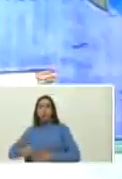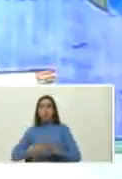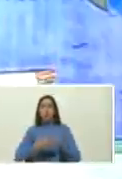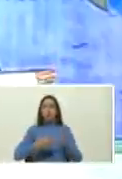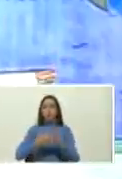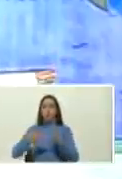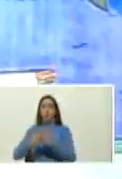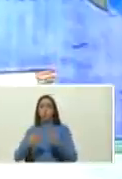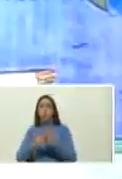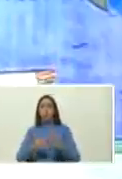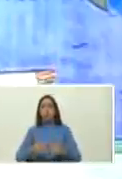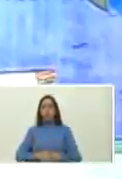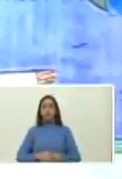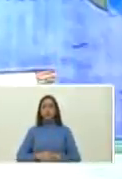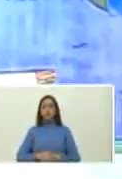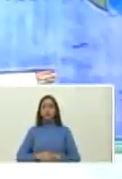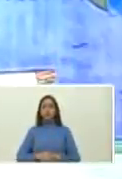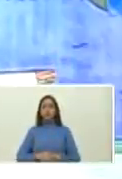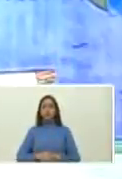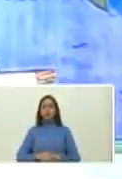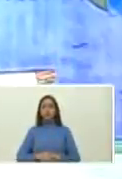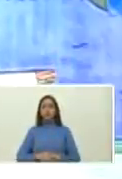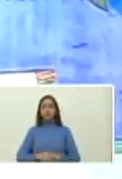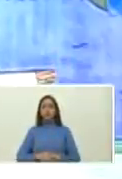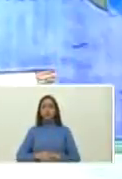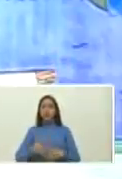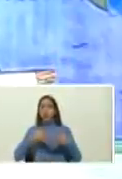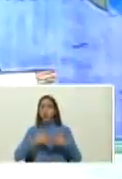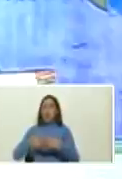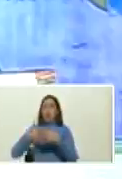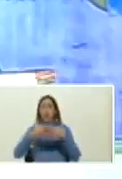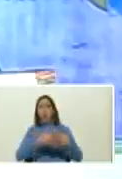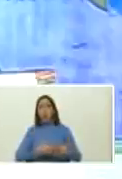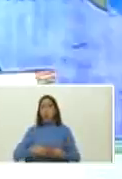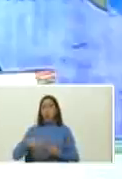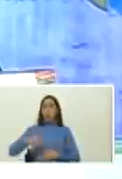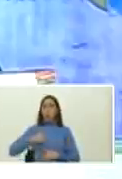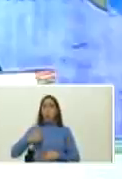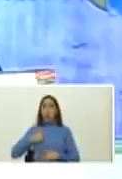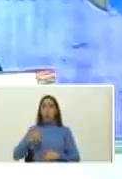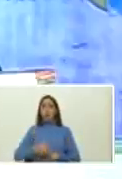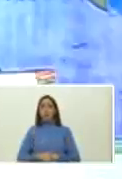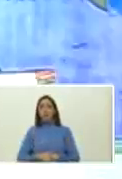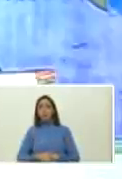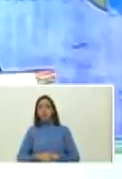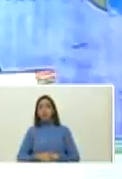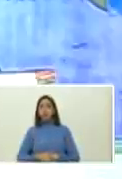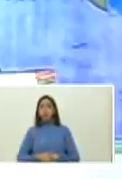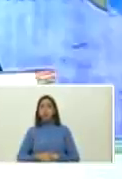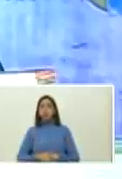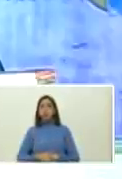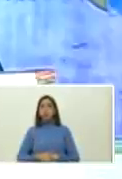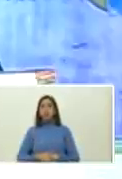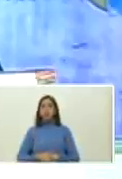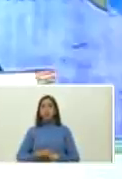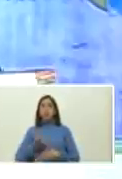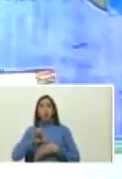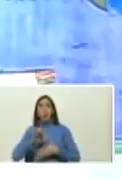criminales entreguistas el imperio norteamericano que se cree dueño de América Central